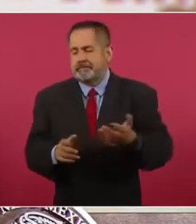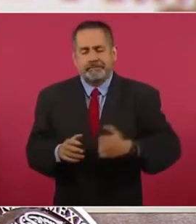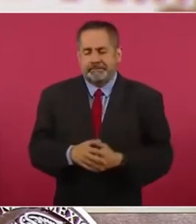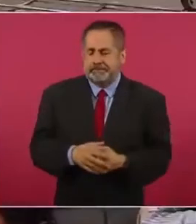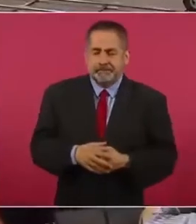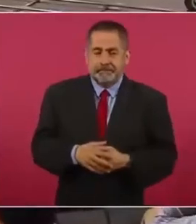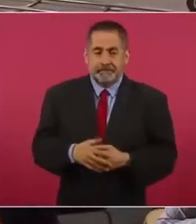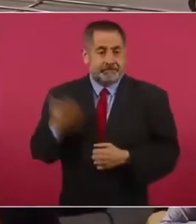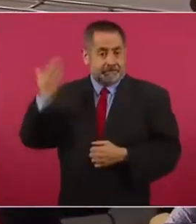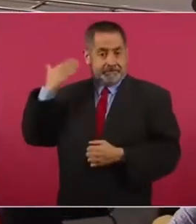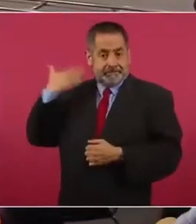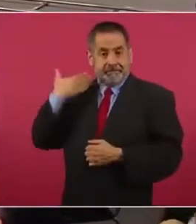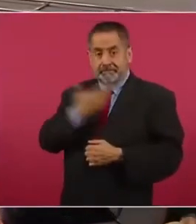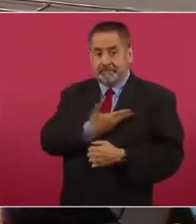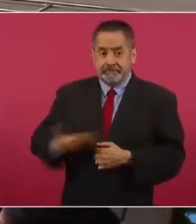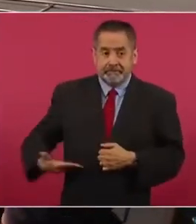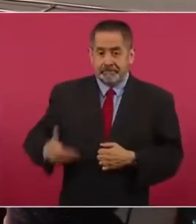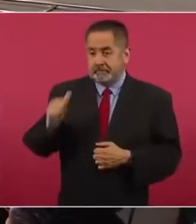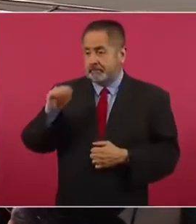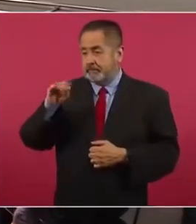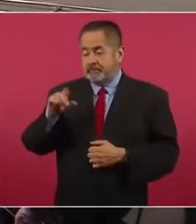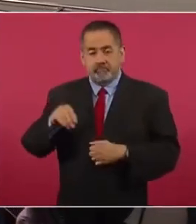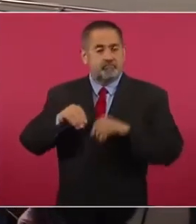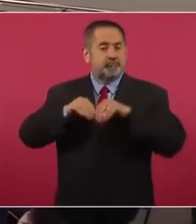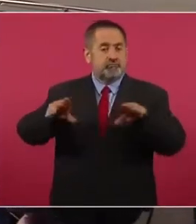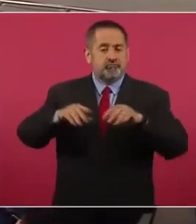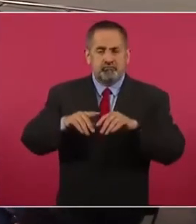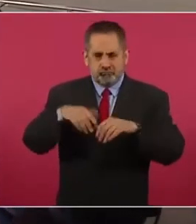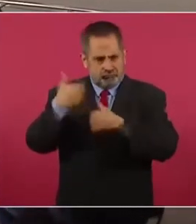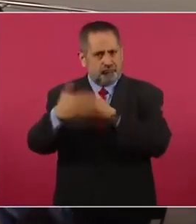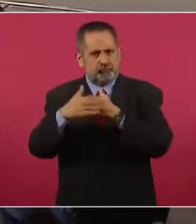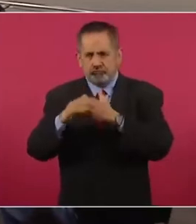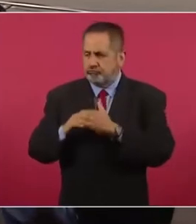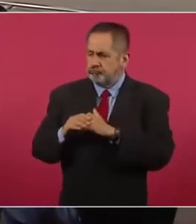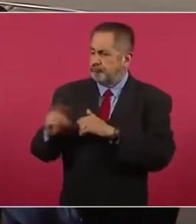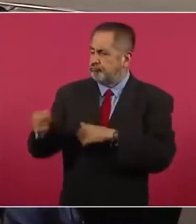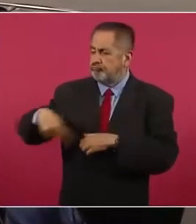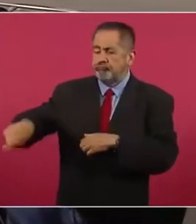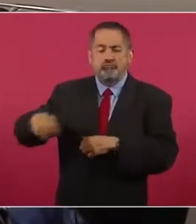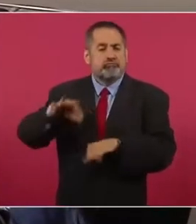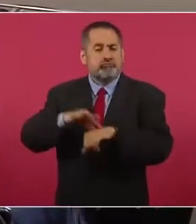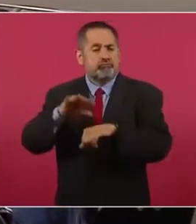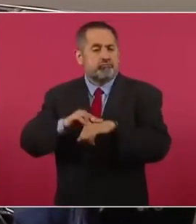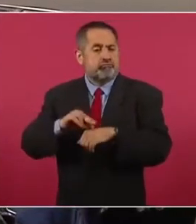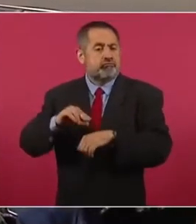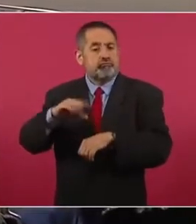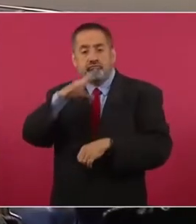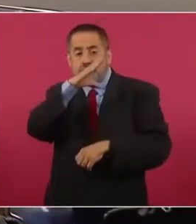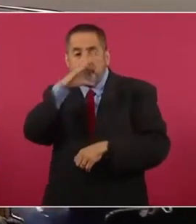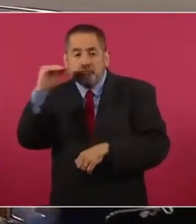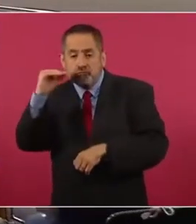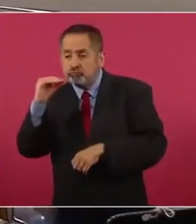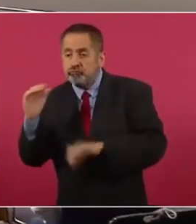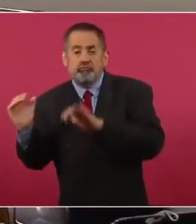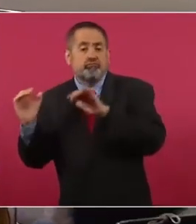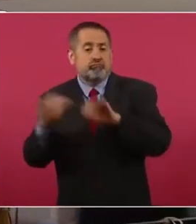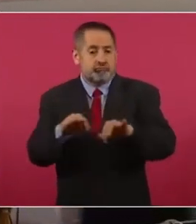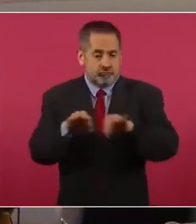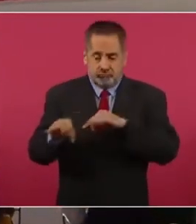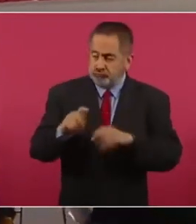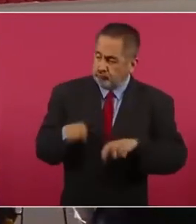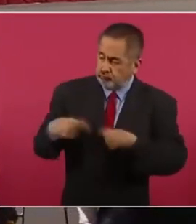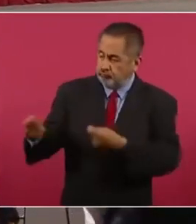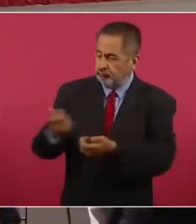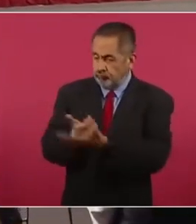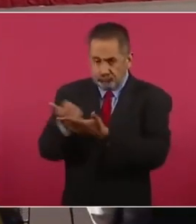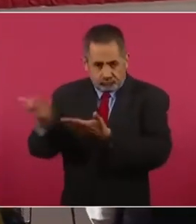presidente Andrés Manuel López Obrador sobre la contratación de médicos especialistas cubanos por el déficit que hay en el